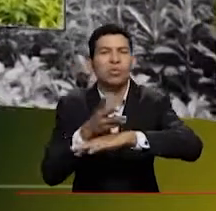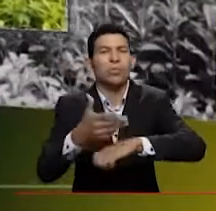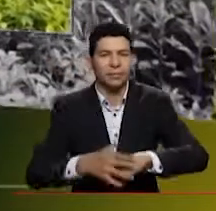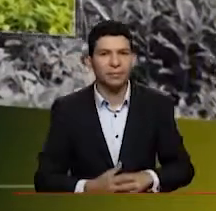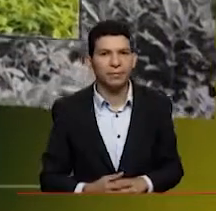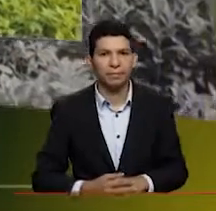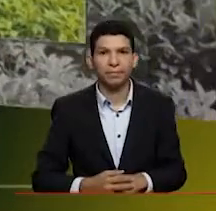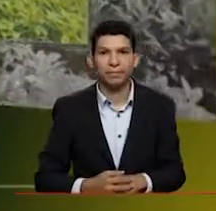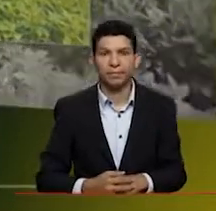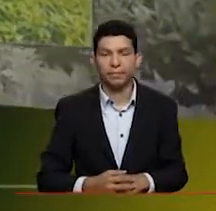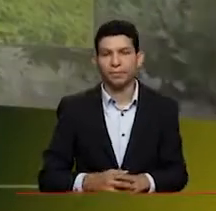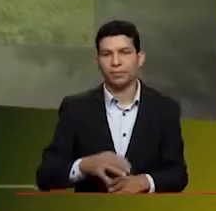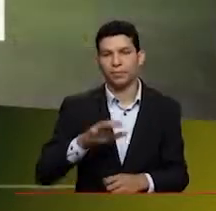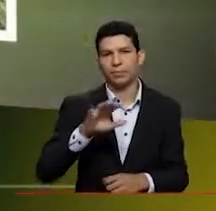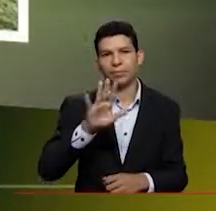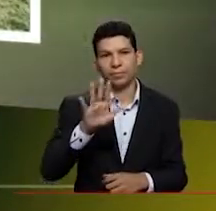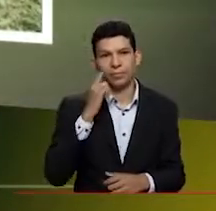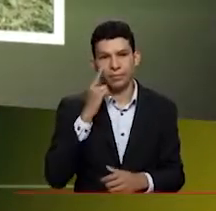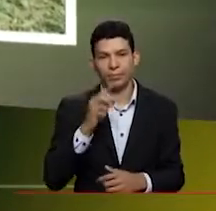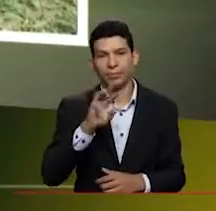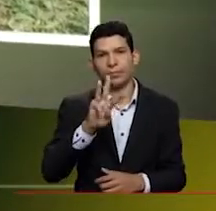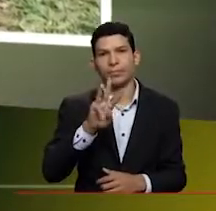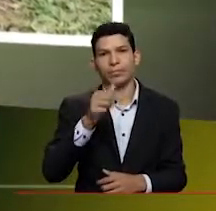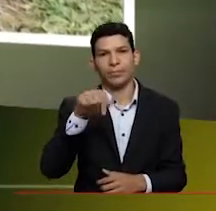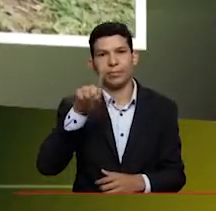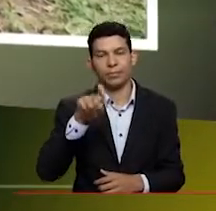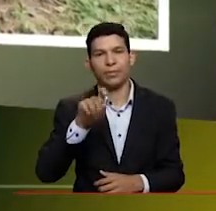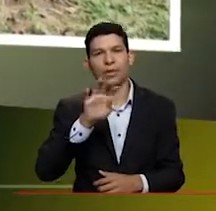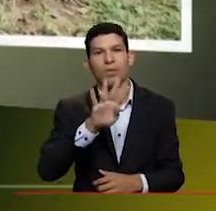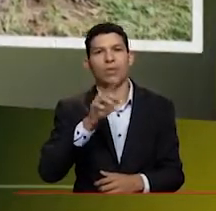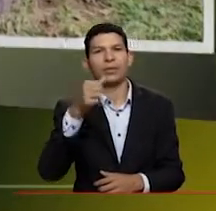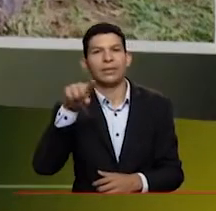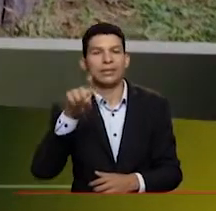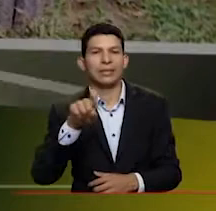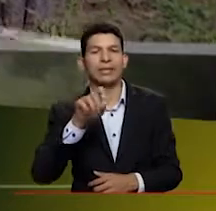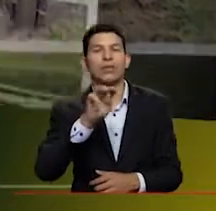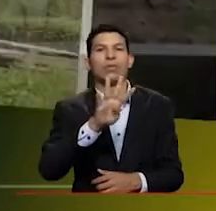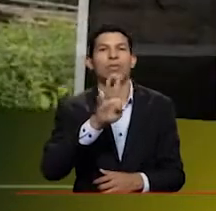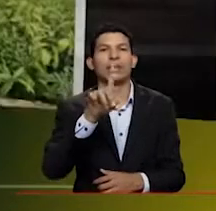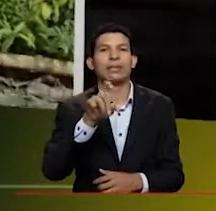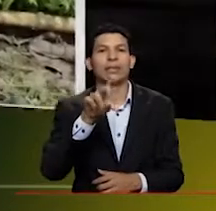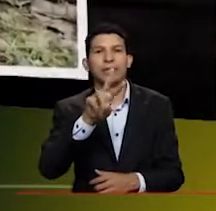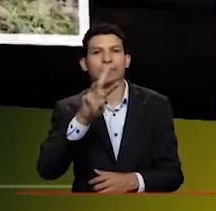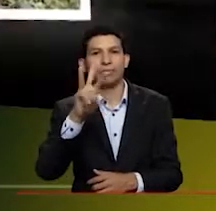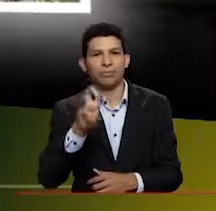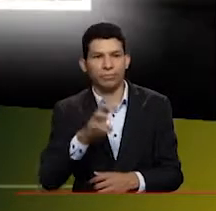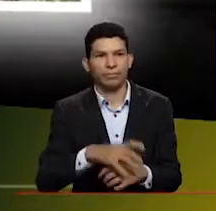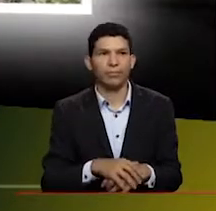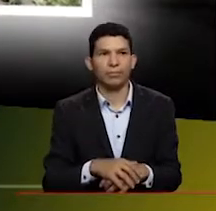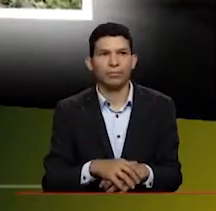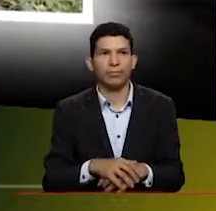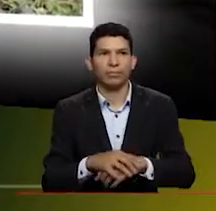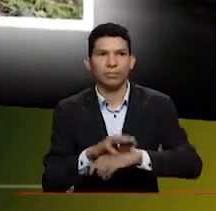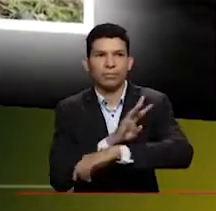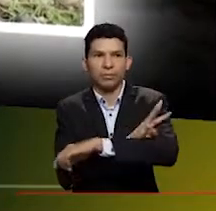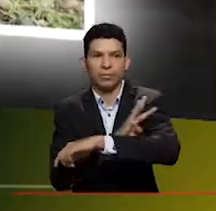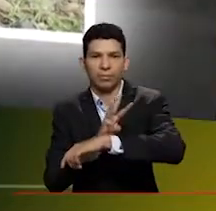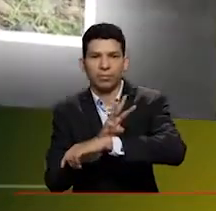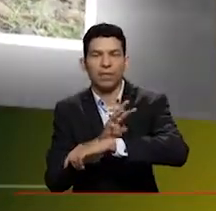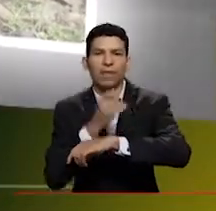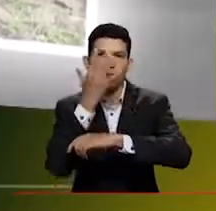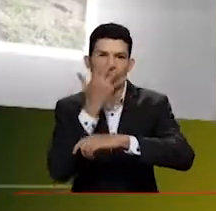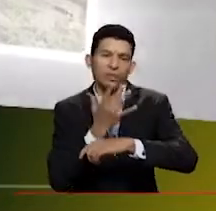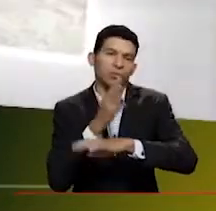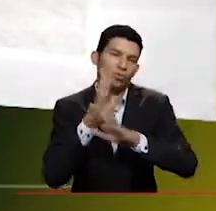El número de contacto 316-416-4628. Laguna de Soncio de Coguillas en Facebook, en